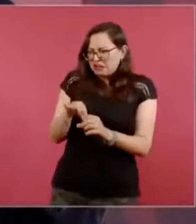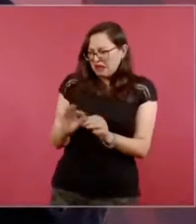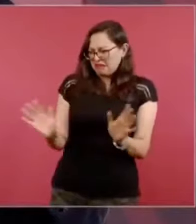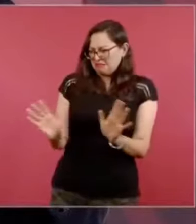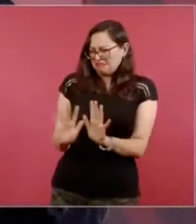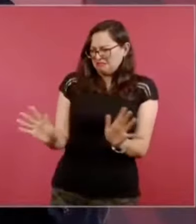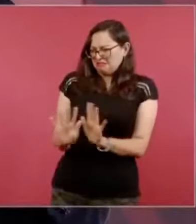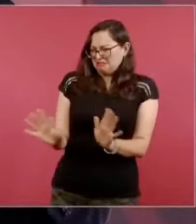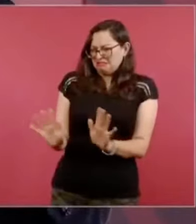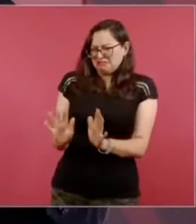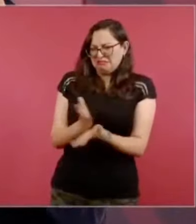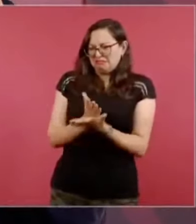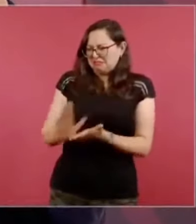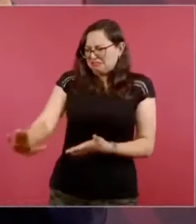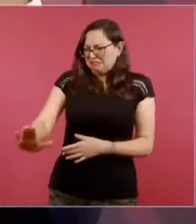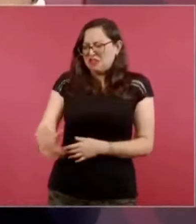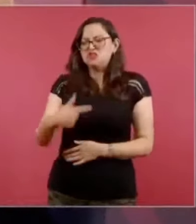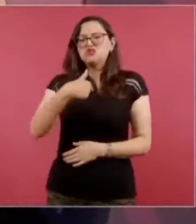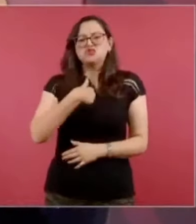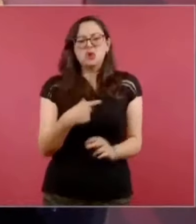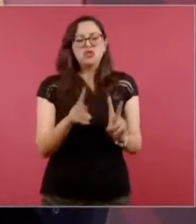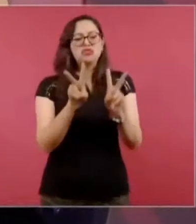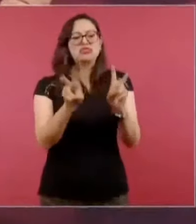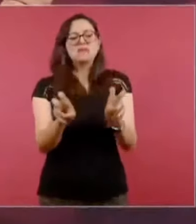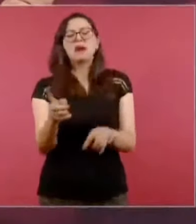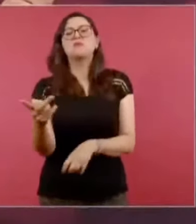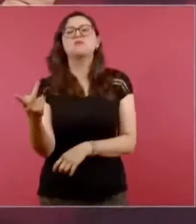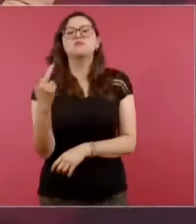es cuestión política. política, cintura. Sí. Claro. Un poco Sí. eso.